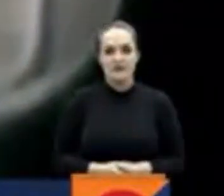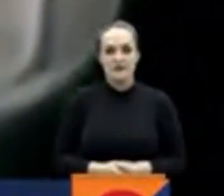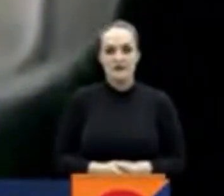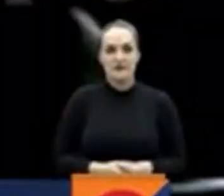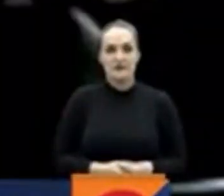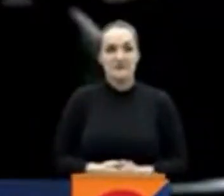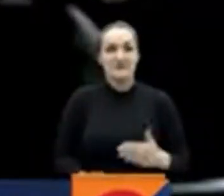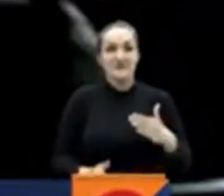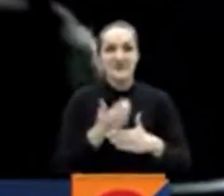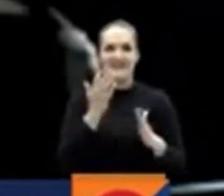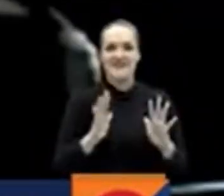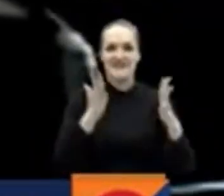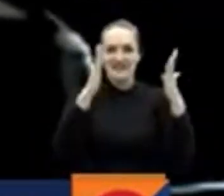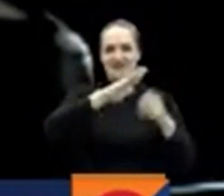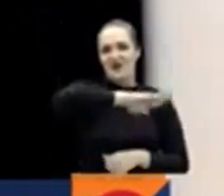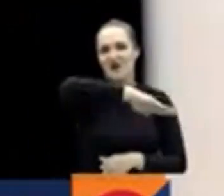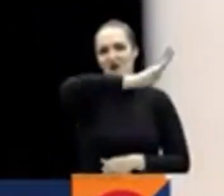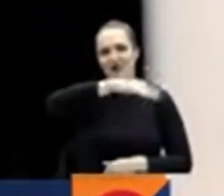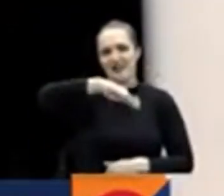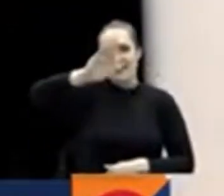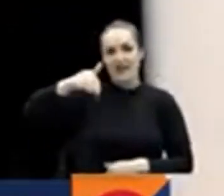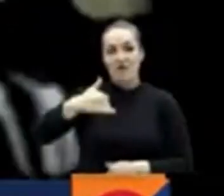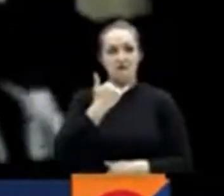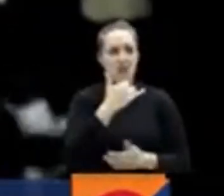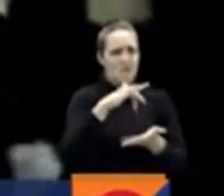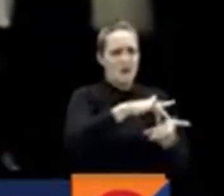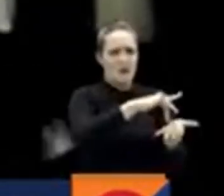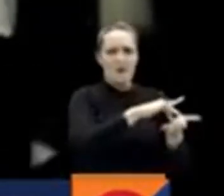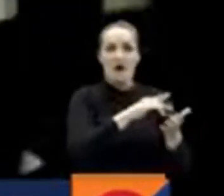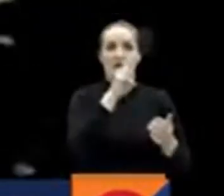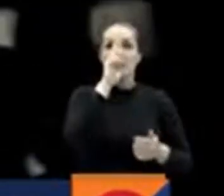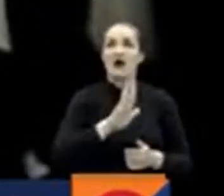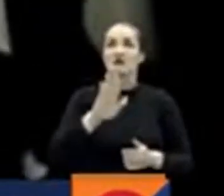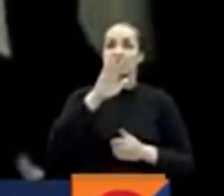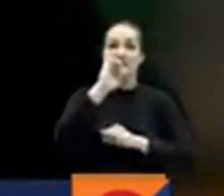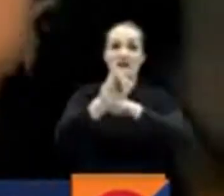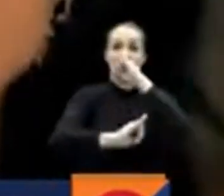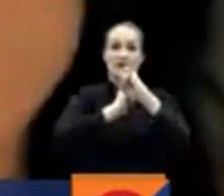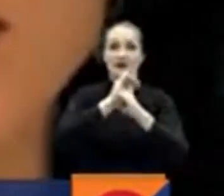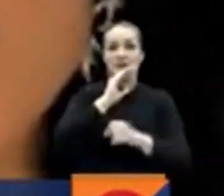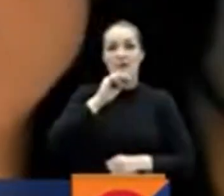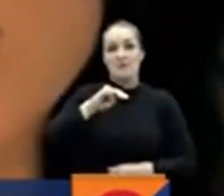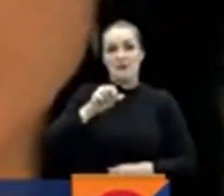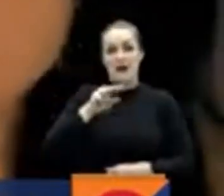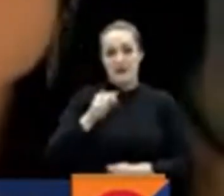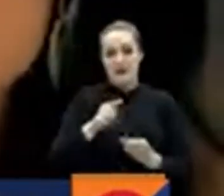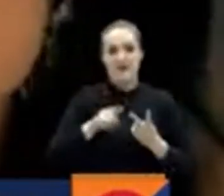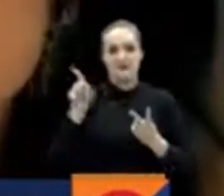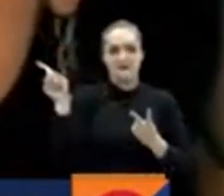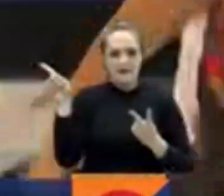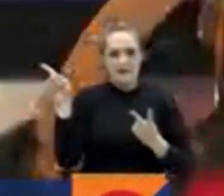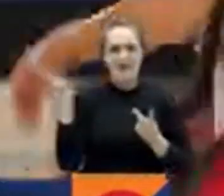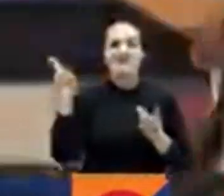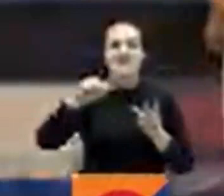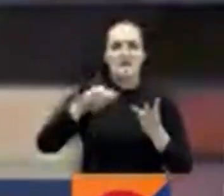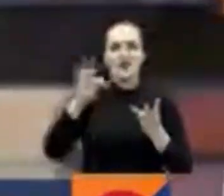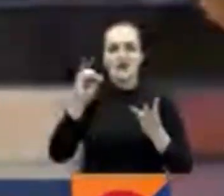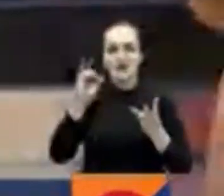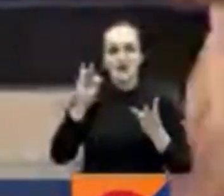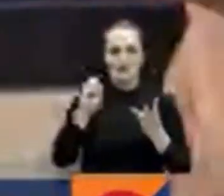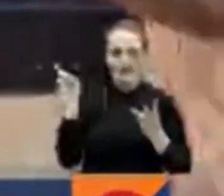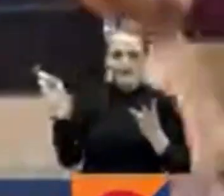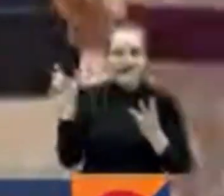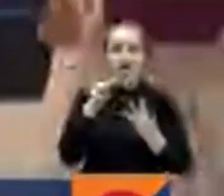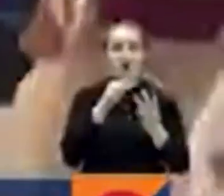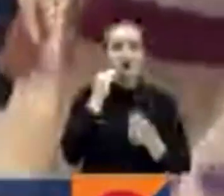Arranca el festival Cordillera donde harán presencia artistas nacionales e internacionales como Maná Julieta Venegas y Totó Lamón Pocina este